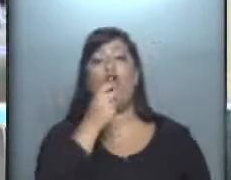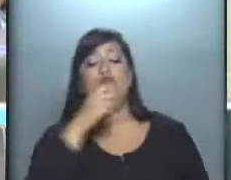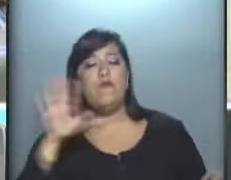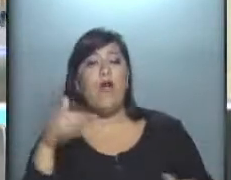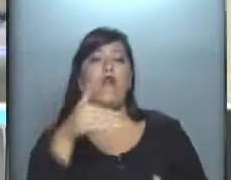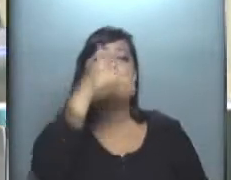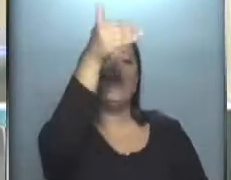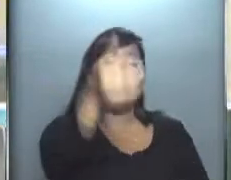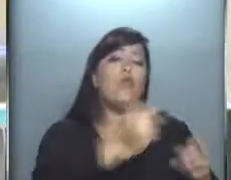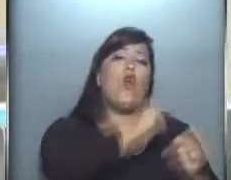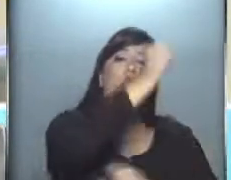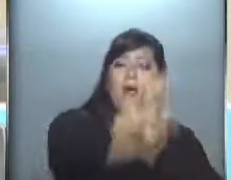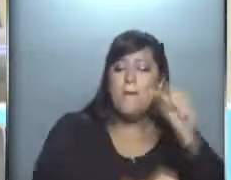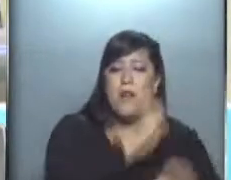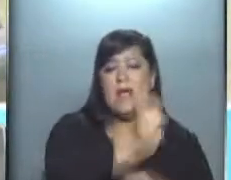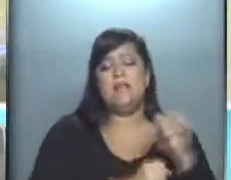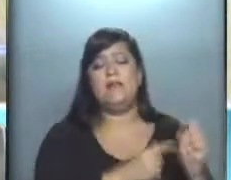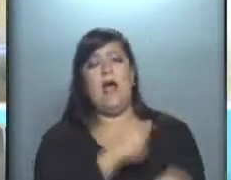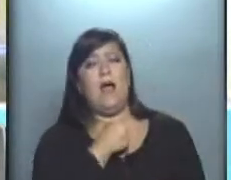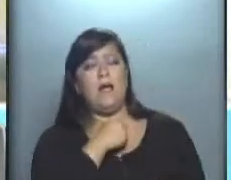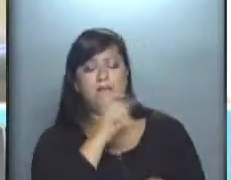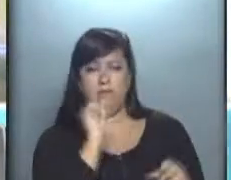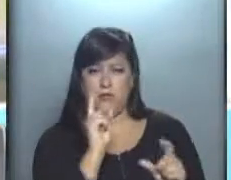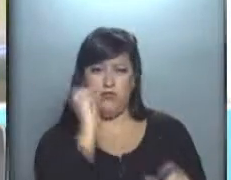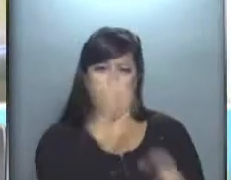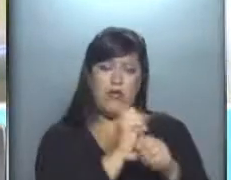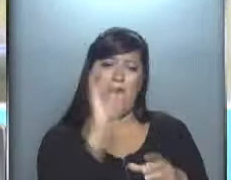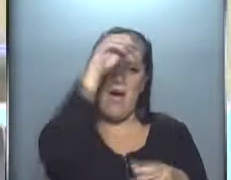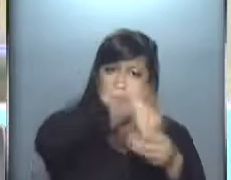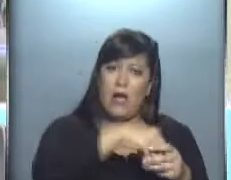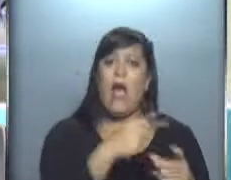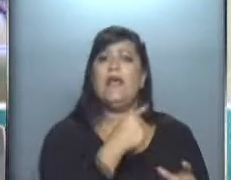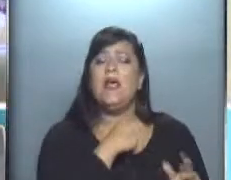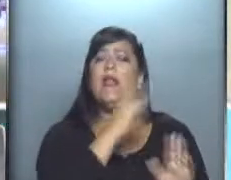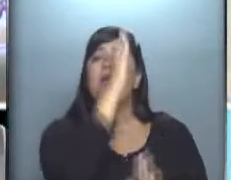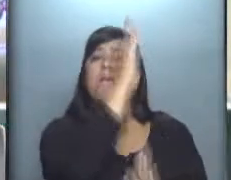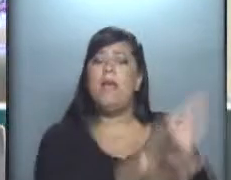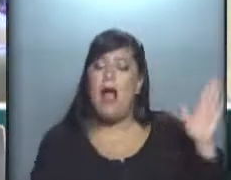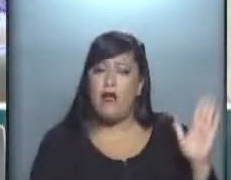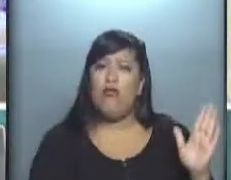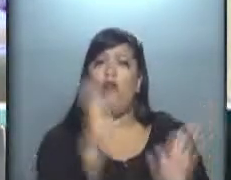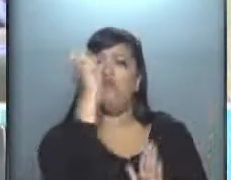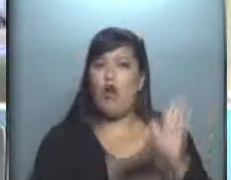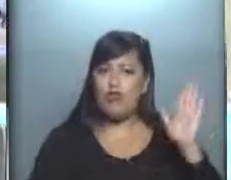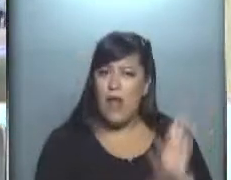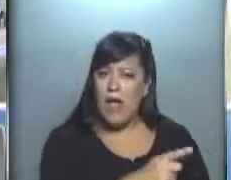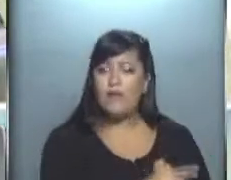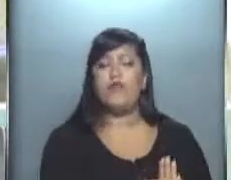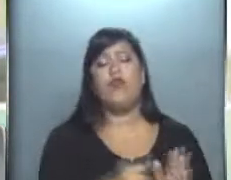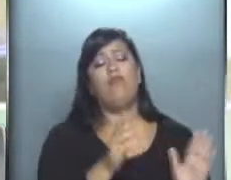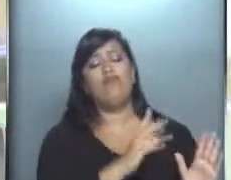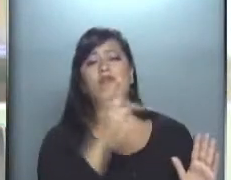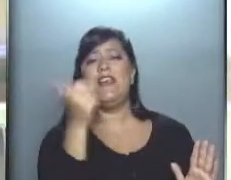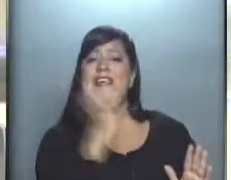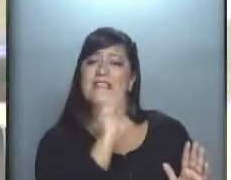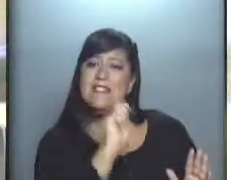la empresa en la cual están desempeñándose decide tomarlos, incorporarlos, seguiría por un plazo de 6 a